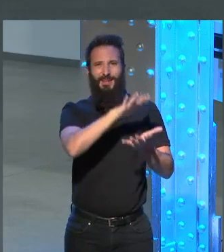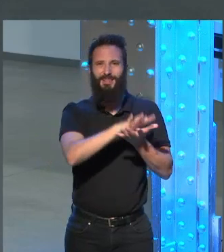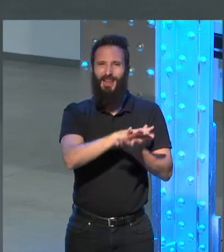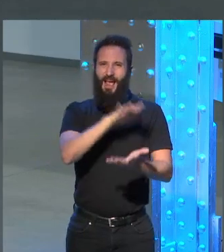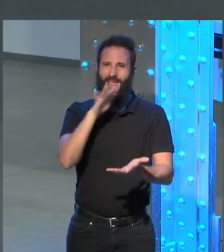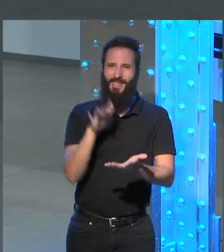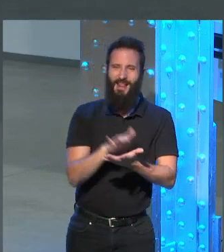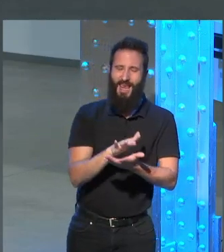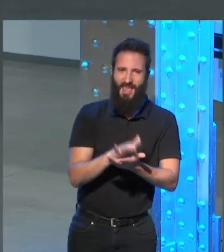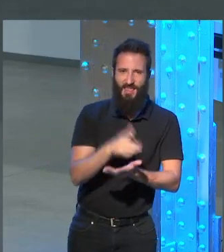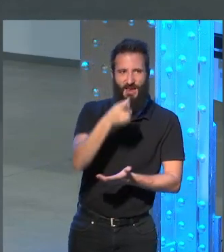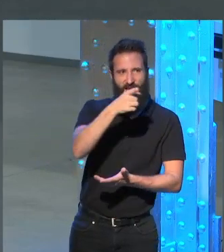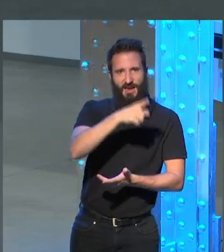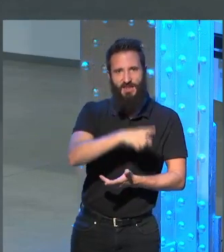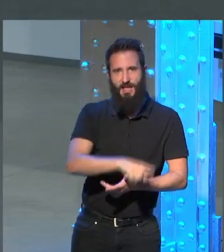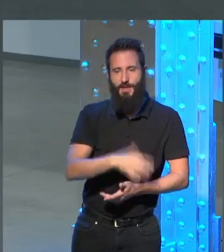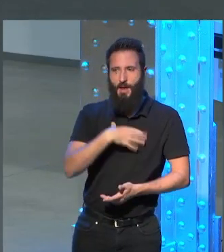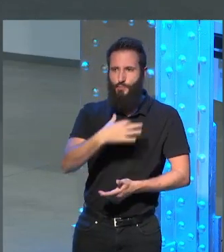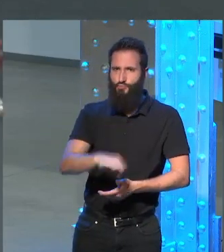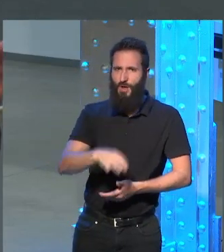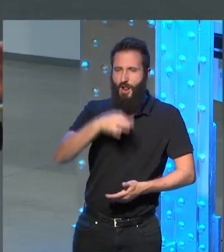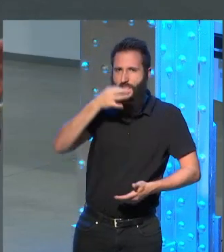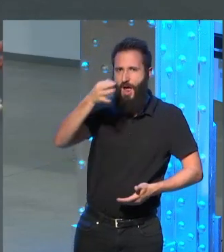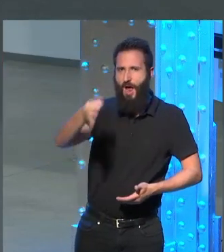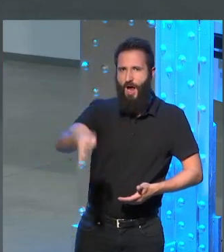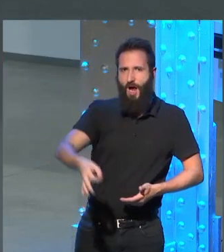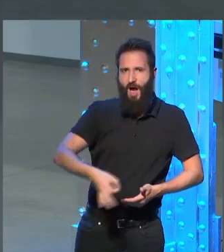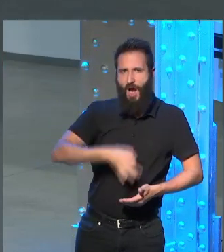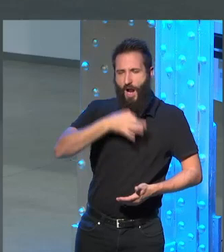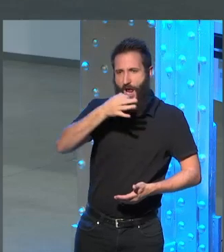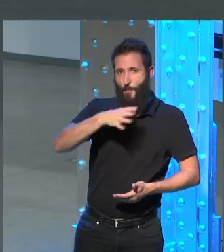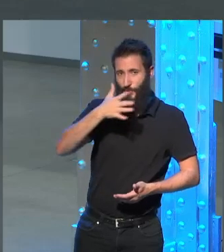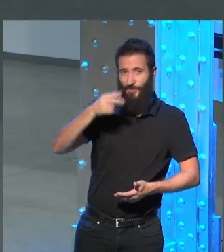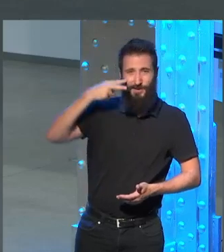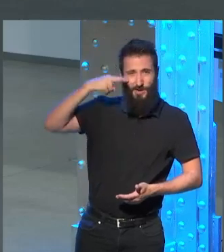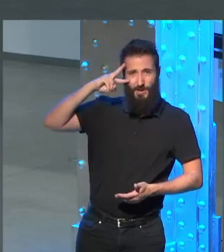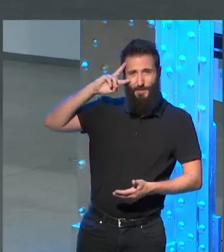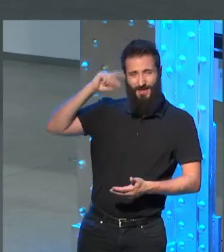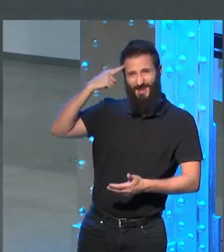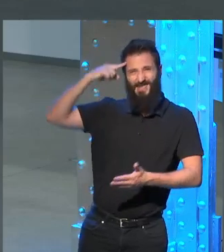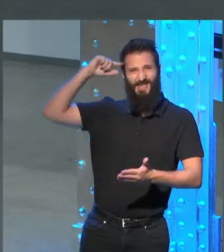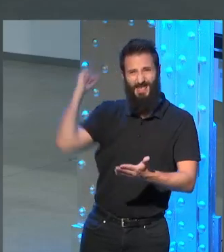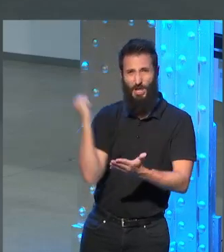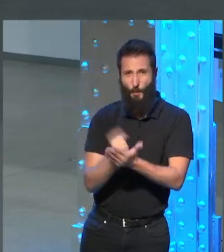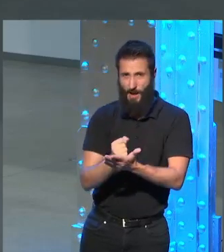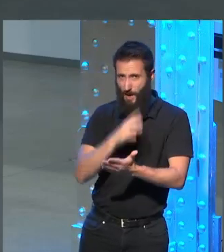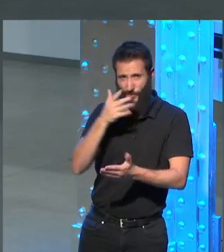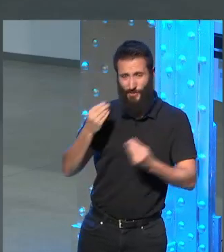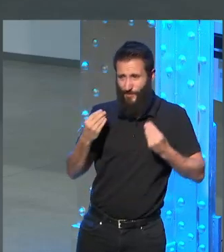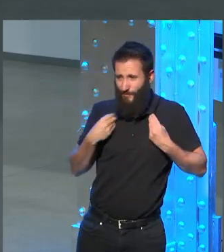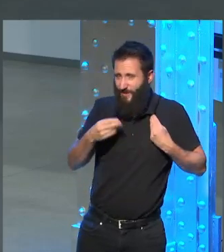distancia con la que podía narrar lo que vivió en ese horror esa